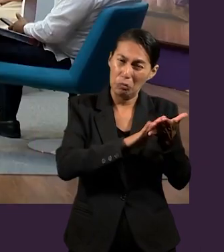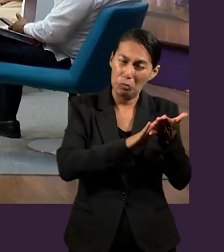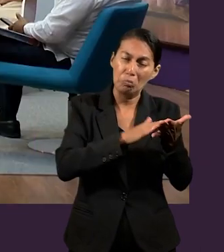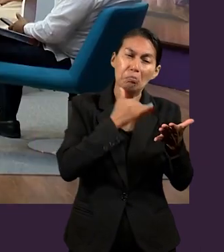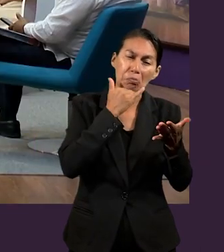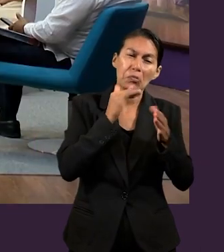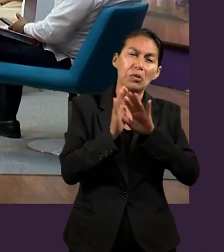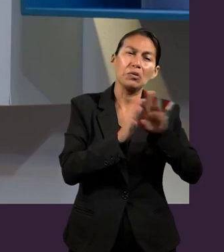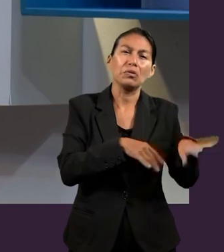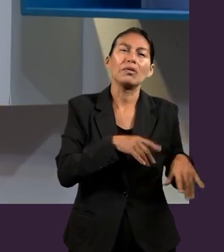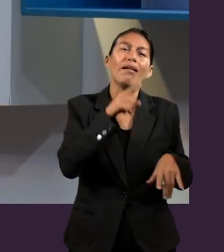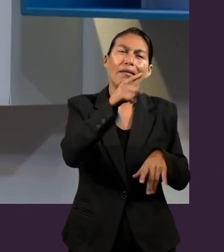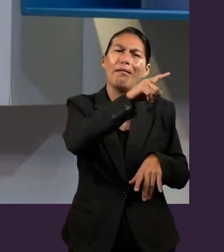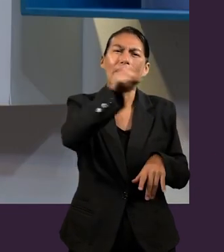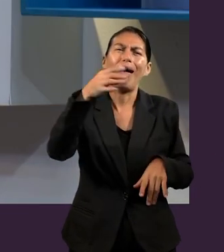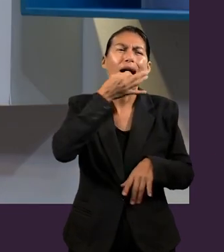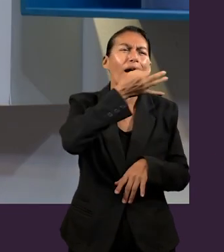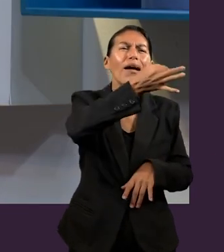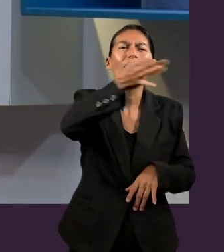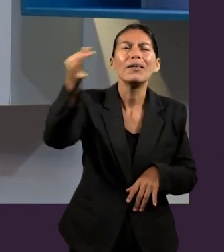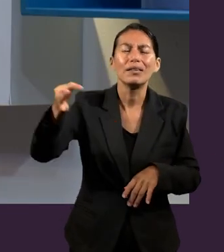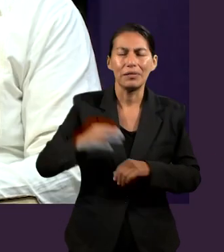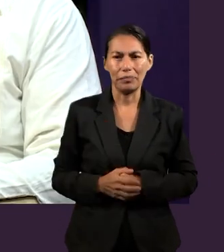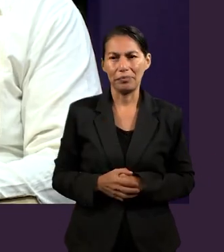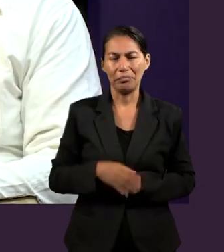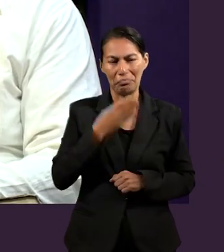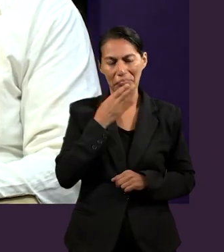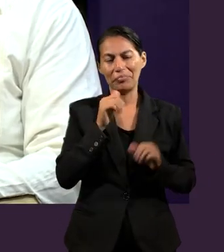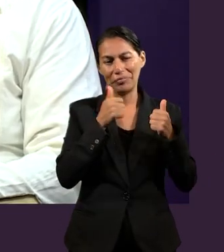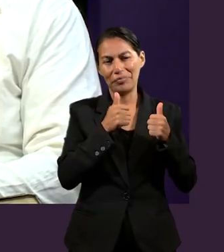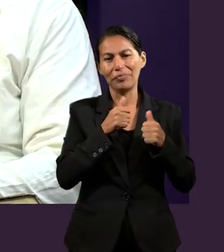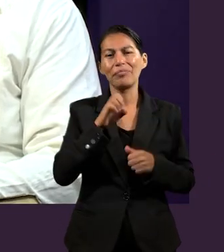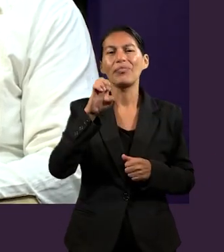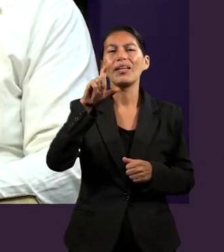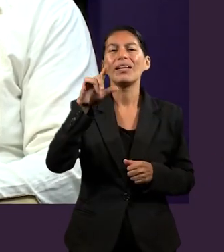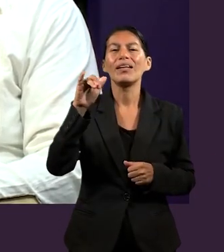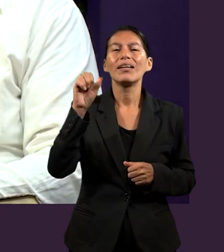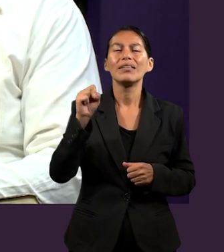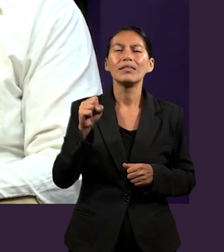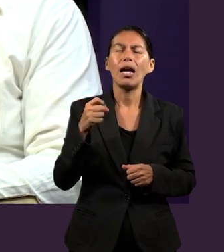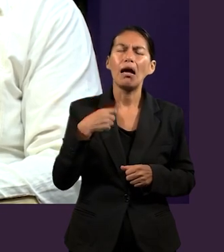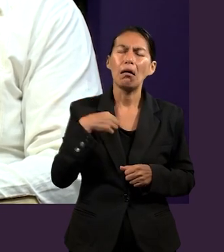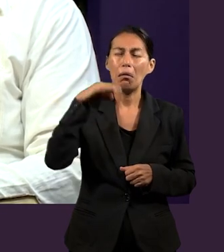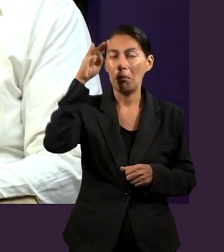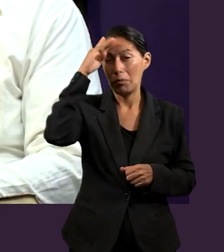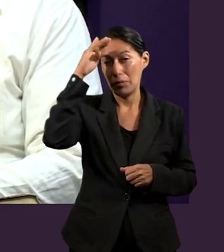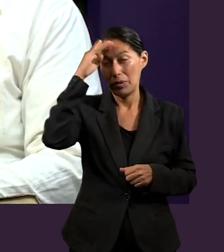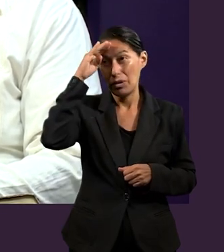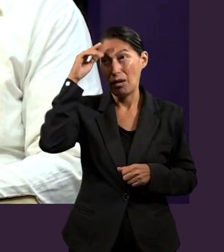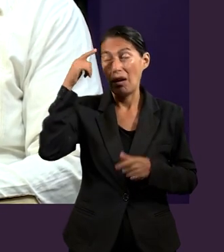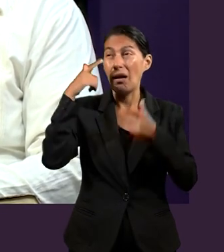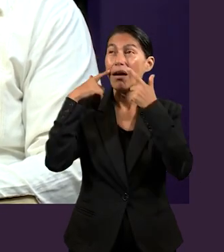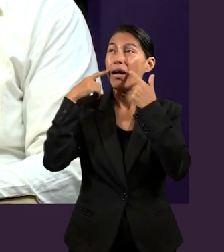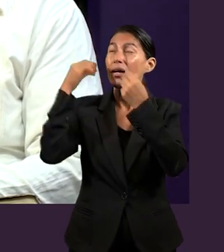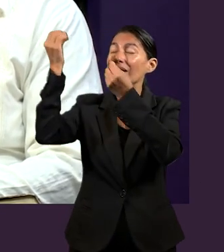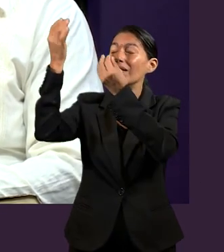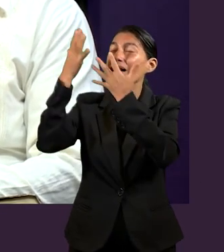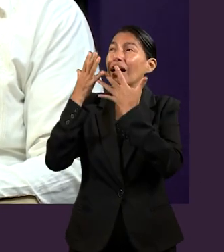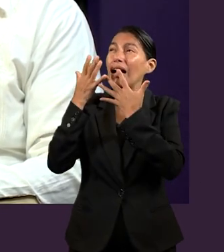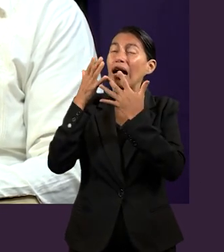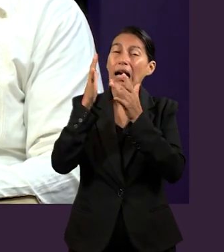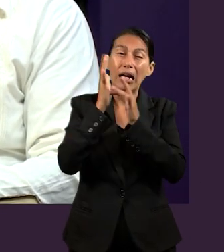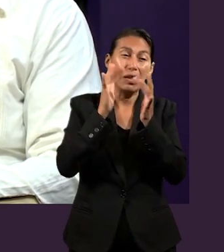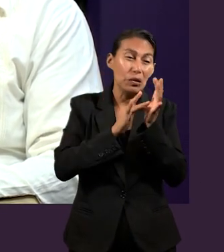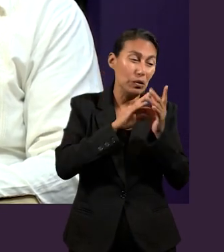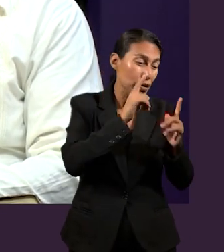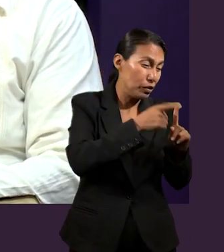Excelente. Elías. Pues yo considero que tenemos una gracia y es la muerte de